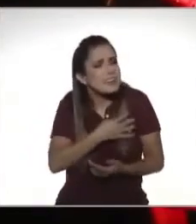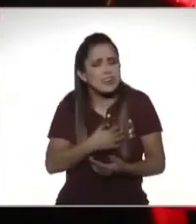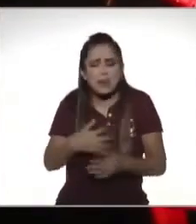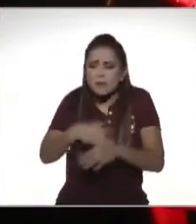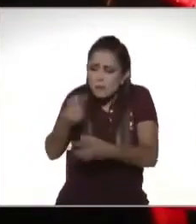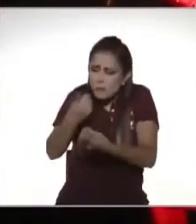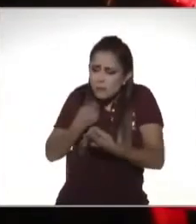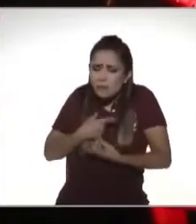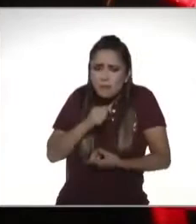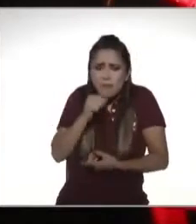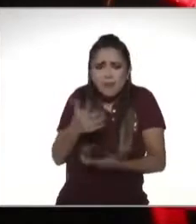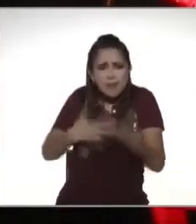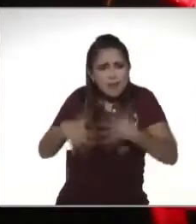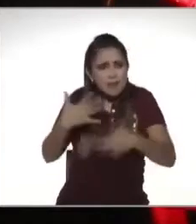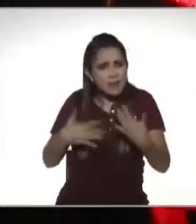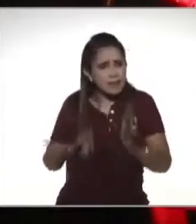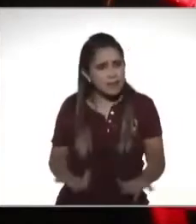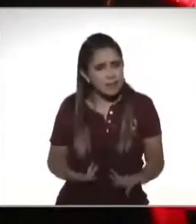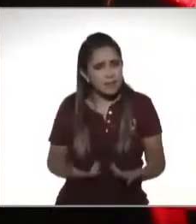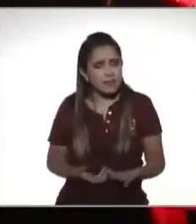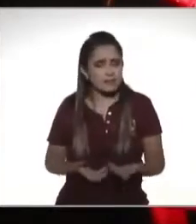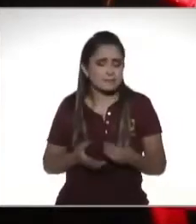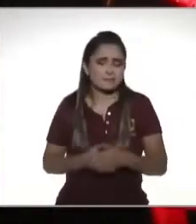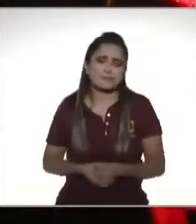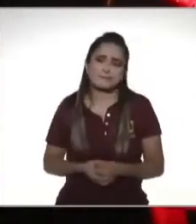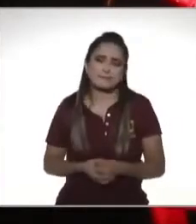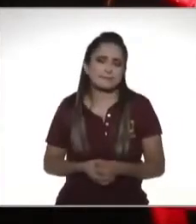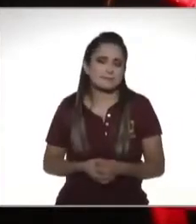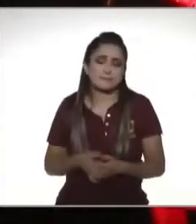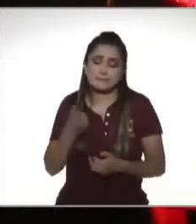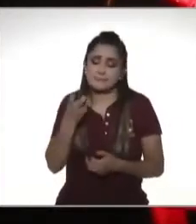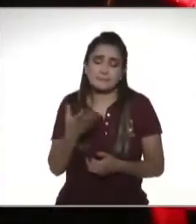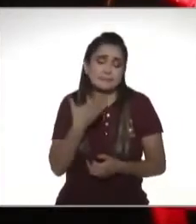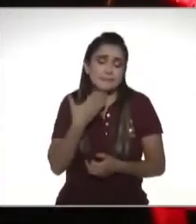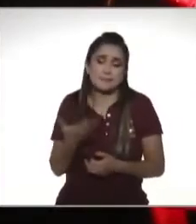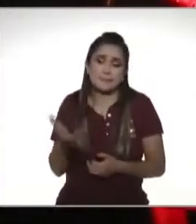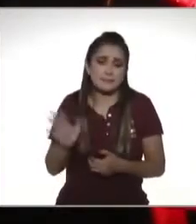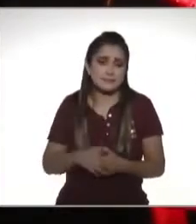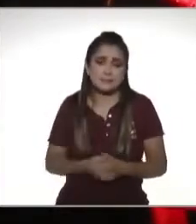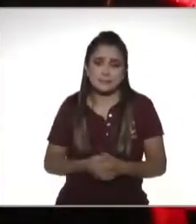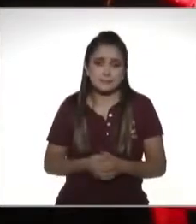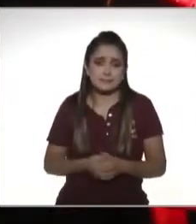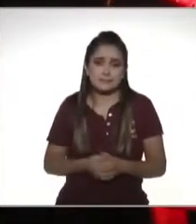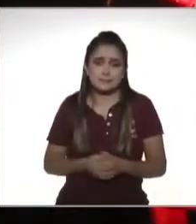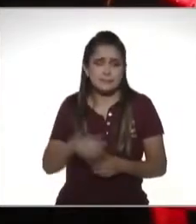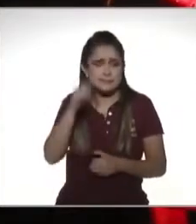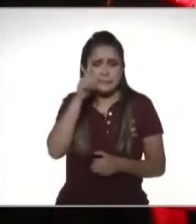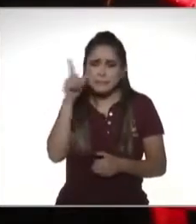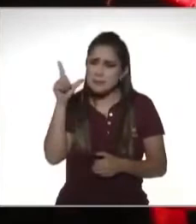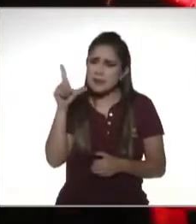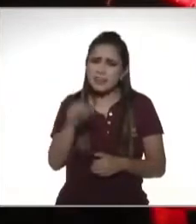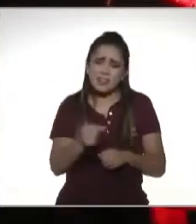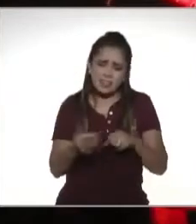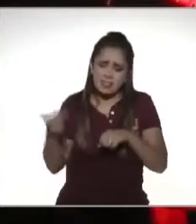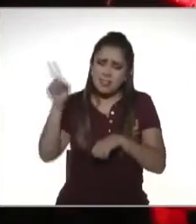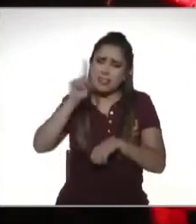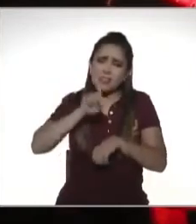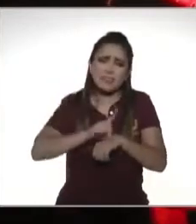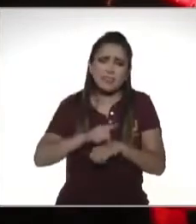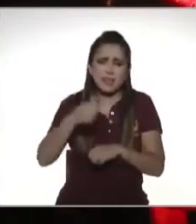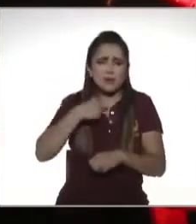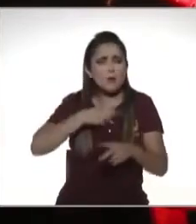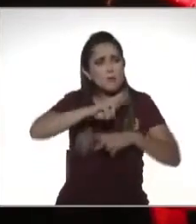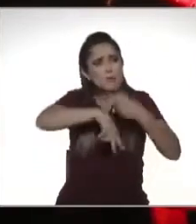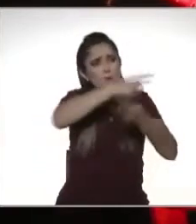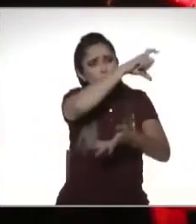eso sigue así buen trabajo maldigo el día en que fuimos a comprar